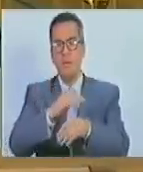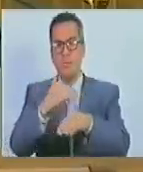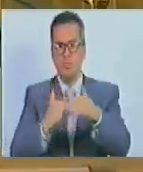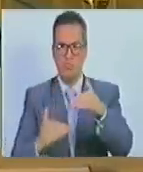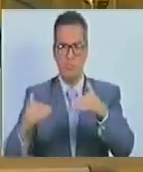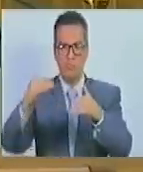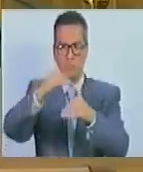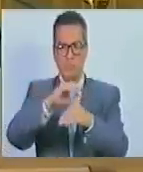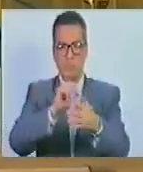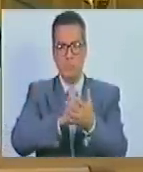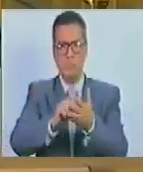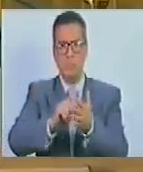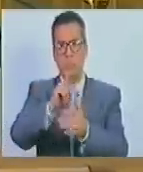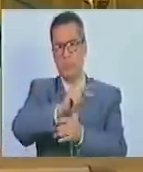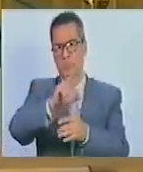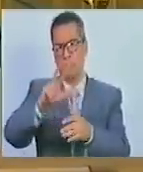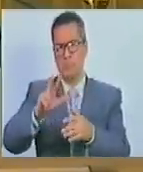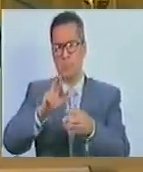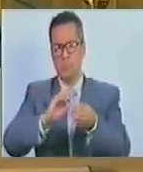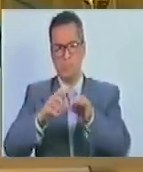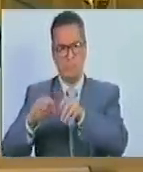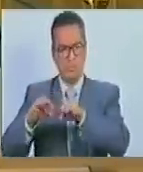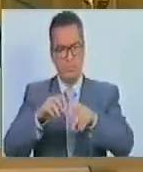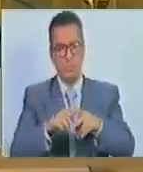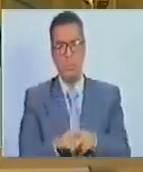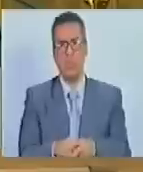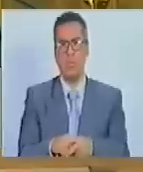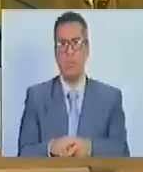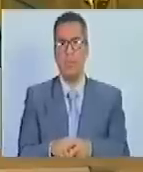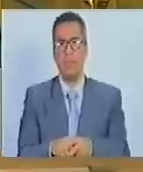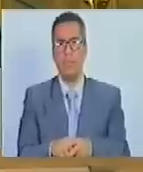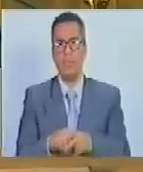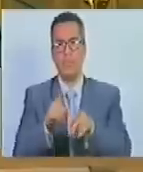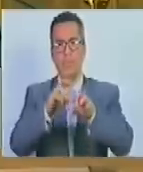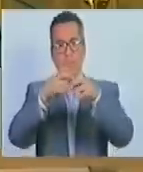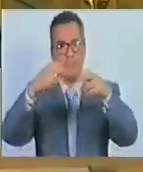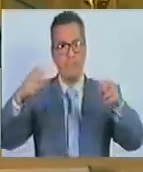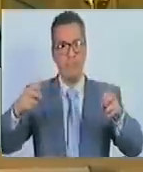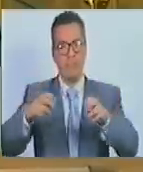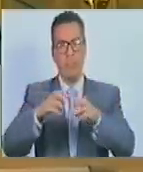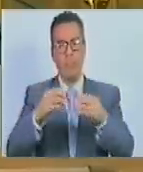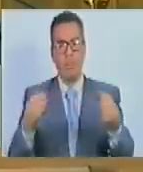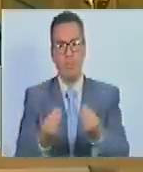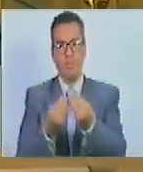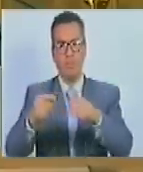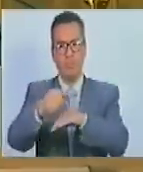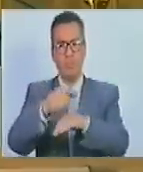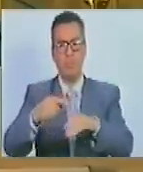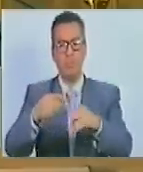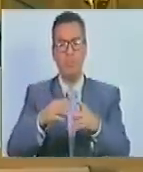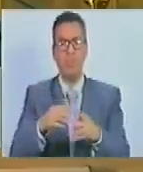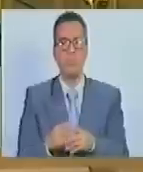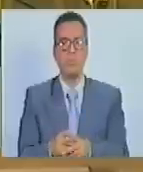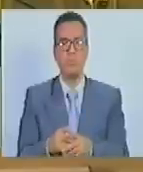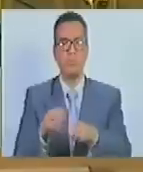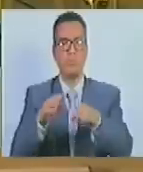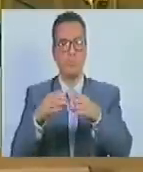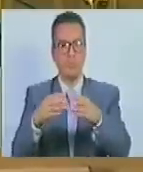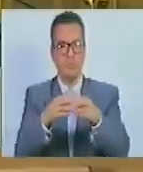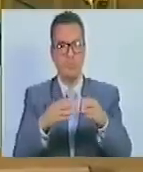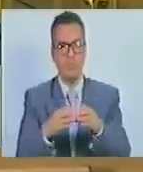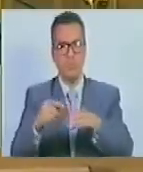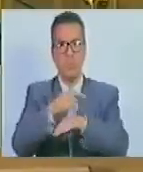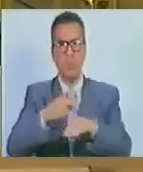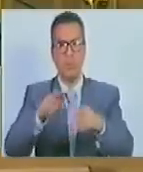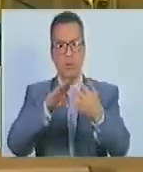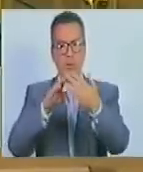el epígrafe del artículo 23 quedando redactado de la siguiente manera epígrafe colectivo de gobierno perdón colectivo de